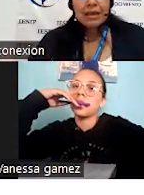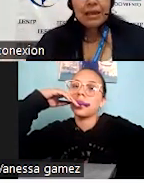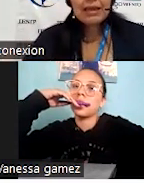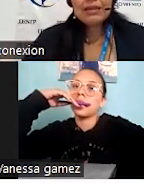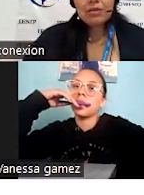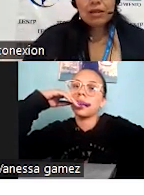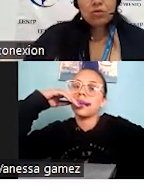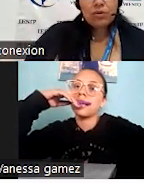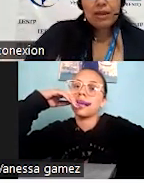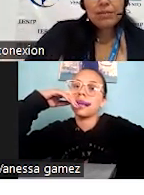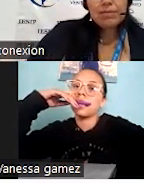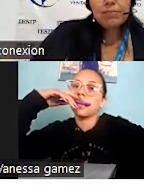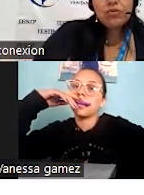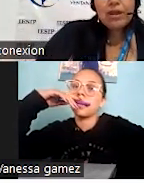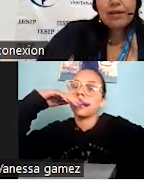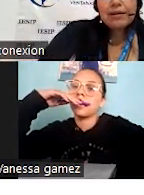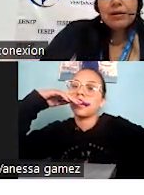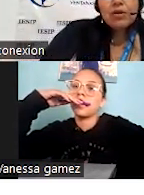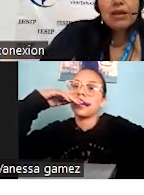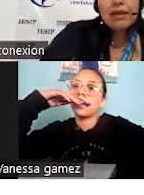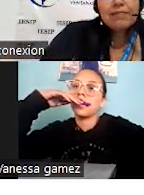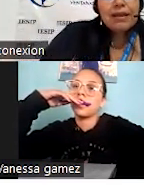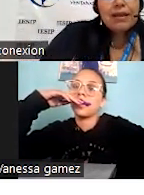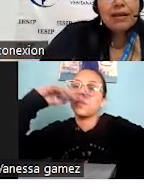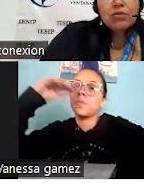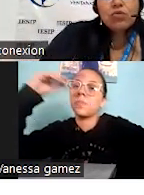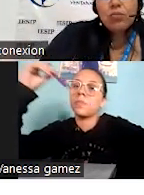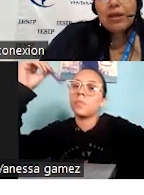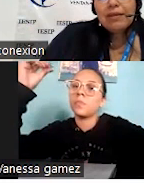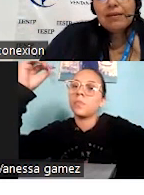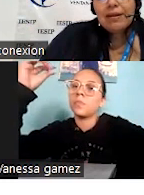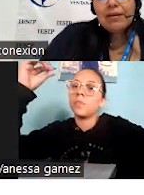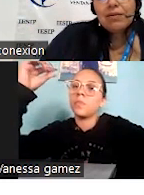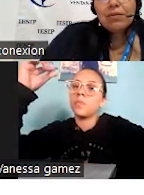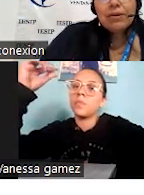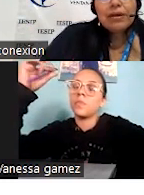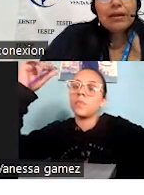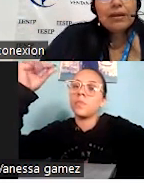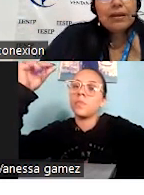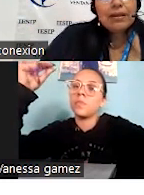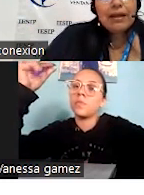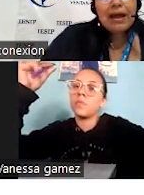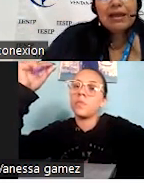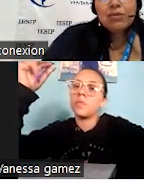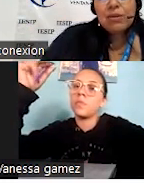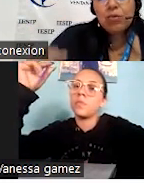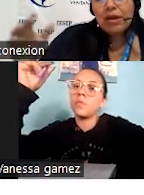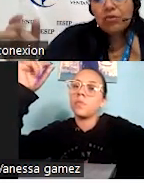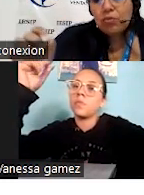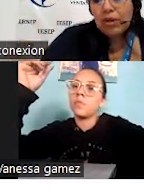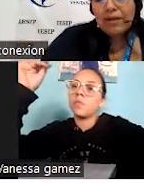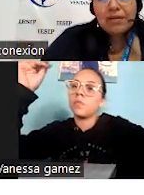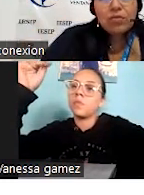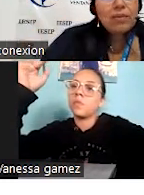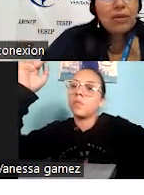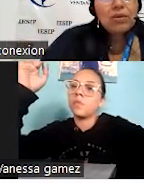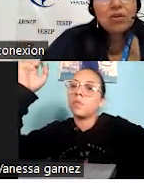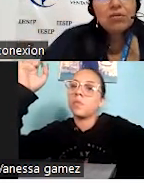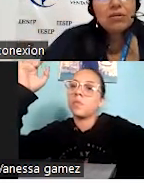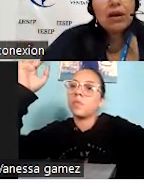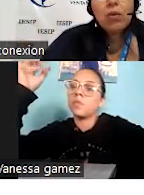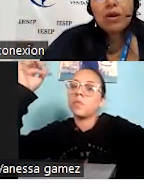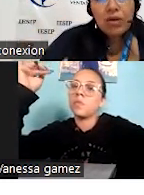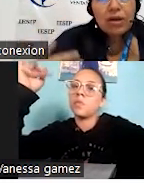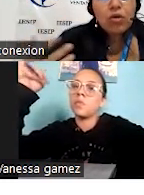entra dentro de la misma posada. Este, tú puedes tener, ahí tú puedes hacer una